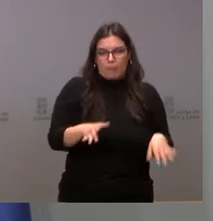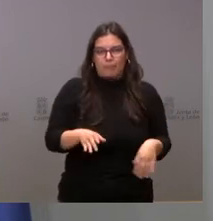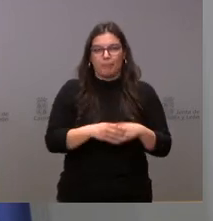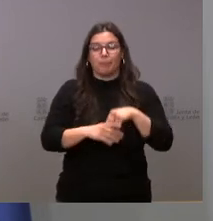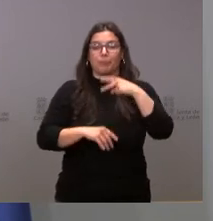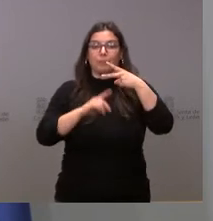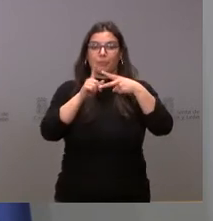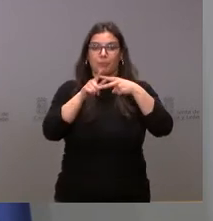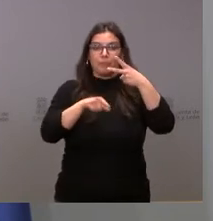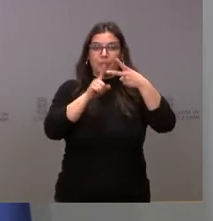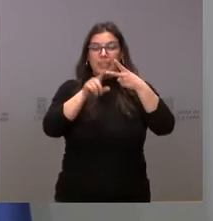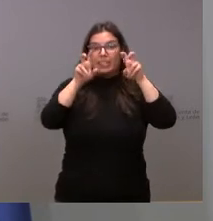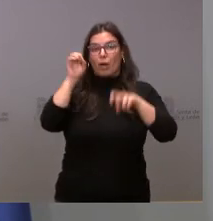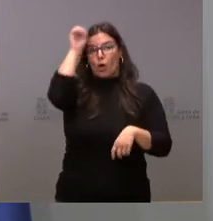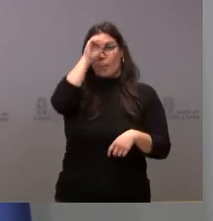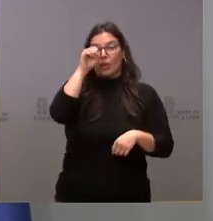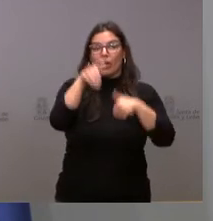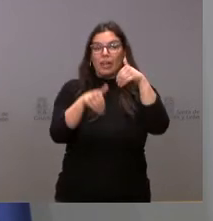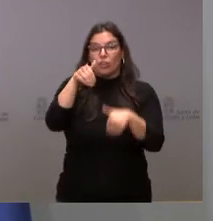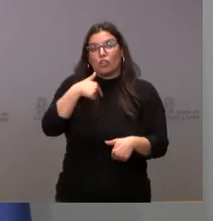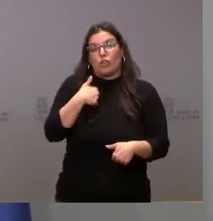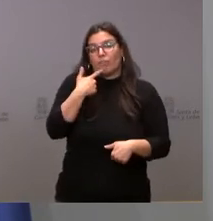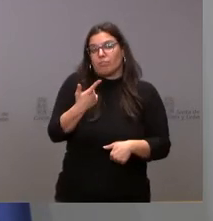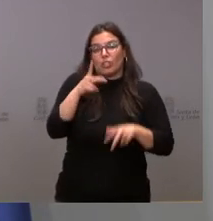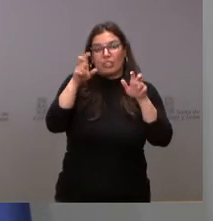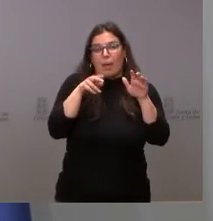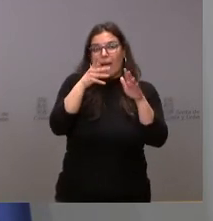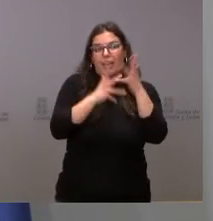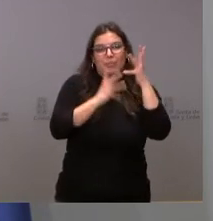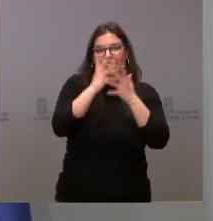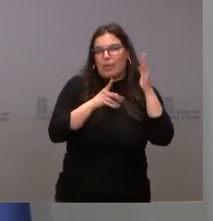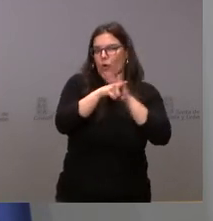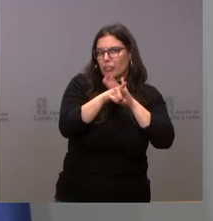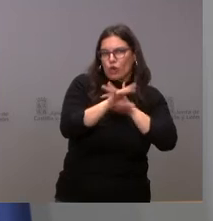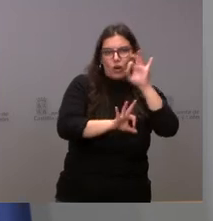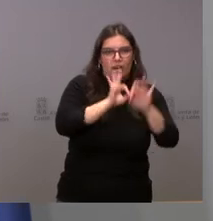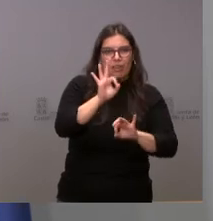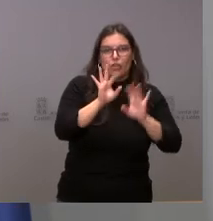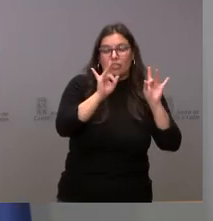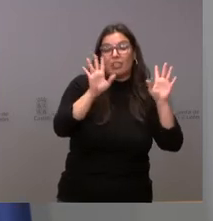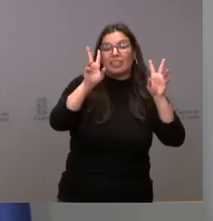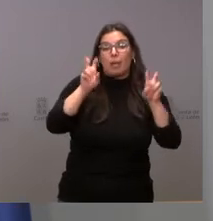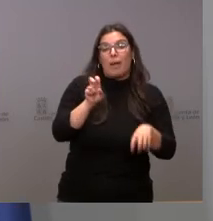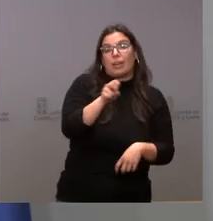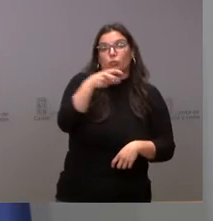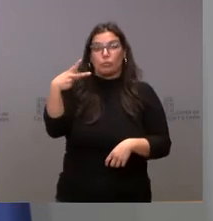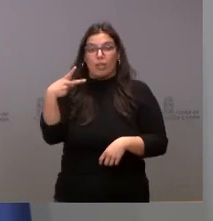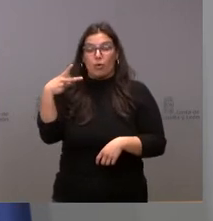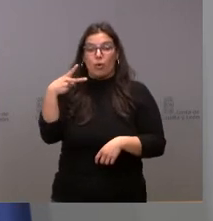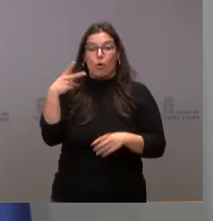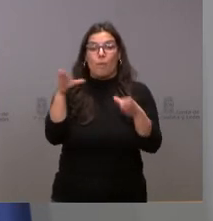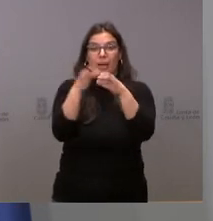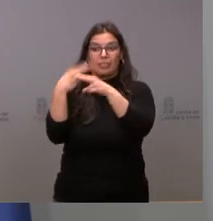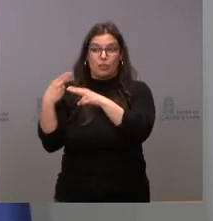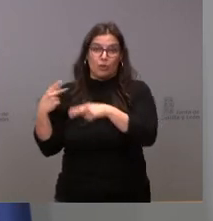valoración de las elecciones. Yo le puedo hacer una valoración desde el punto de vista administrativo. Las valoraciones de resultados de cada partido corresponden, lógicamente,